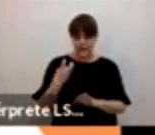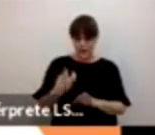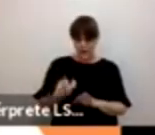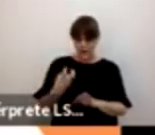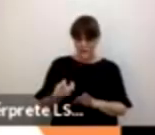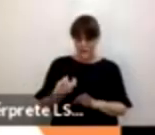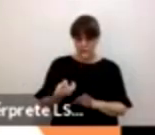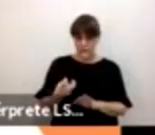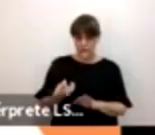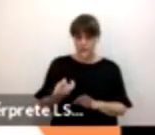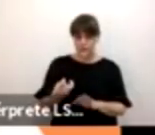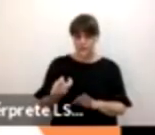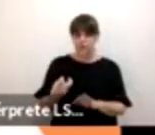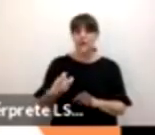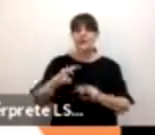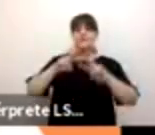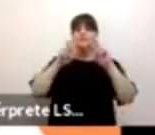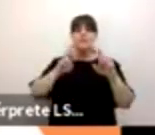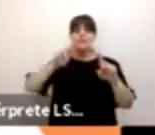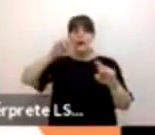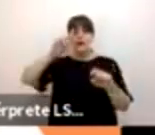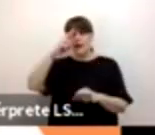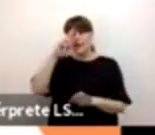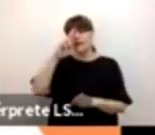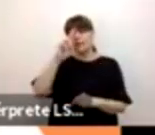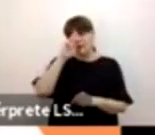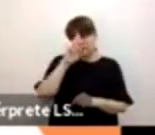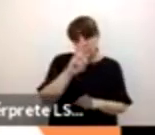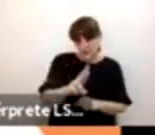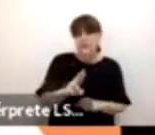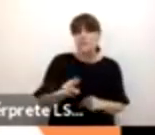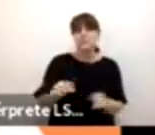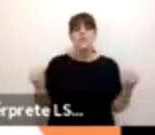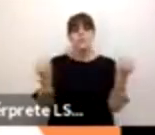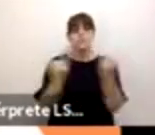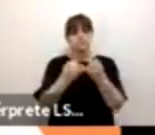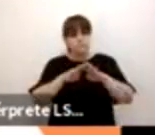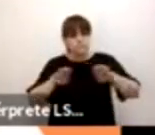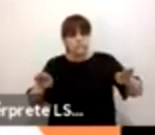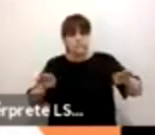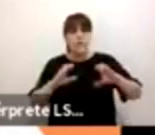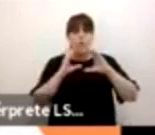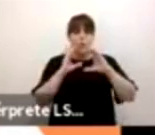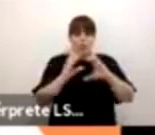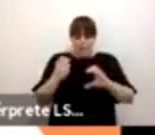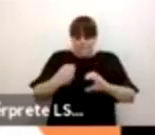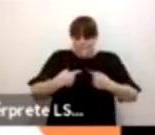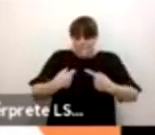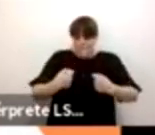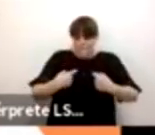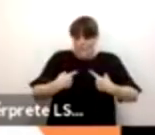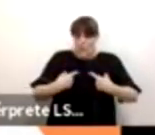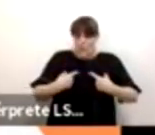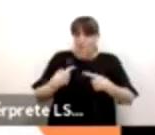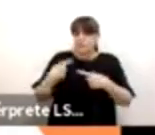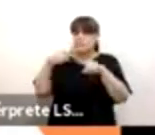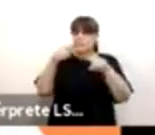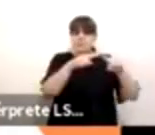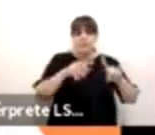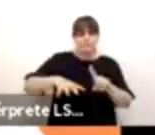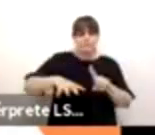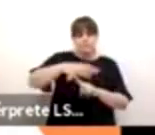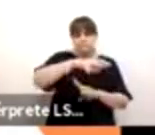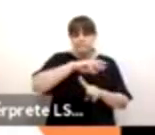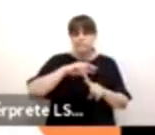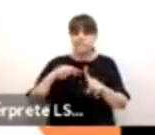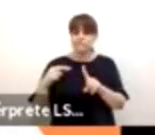respeto, igualdad, autocuidado, buen trato, pero sobre todo las dimensiones de autocuidado y